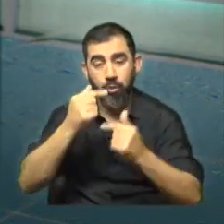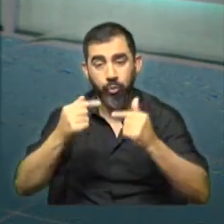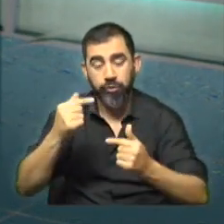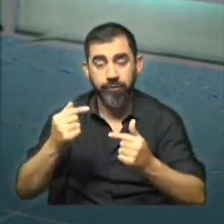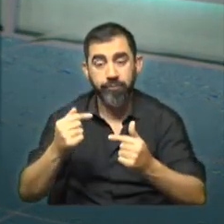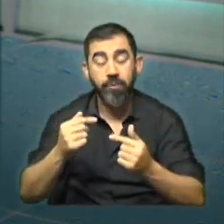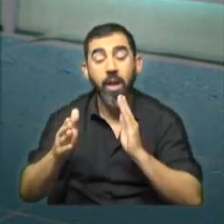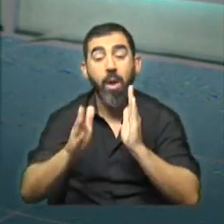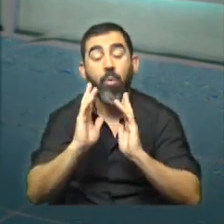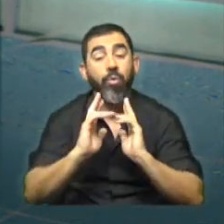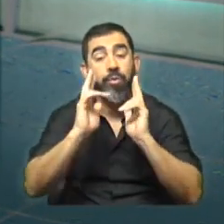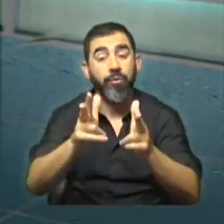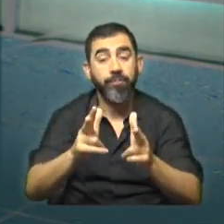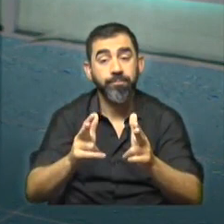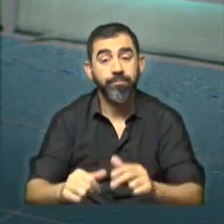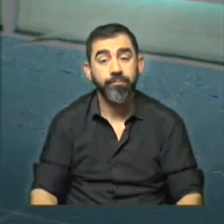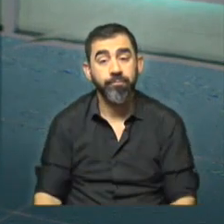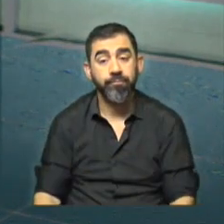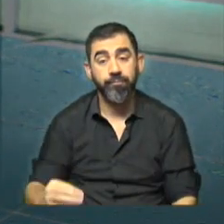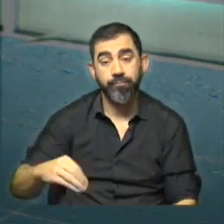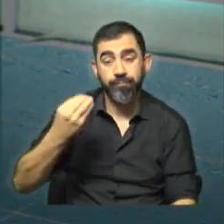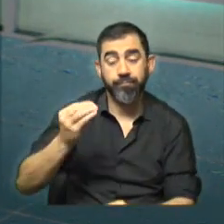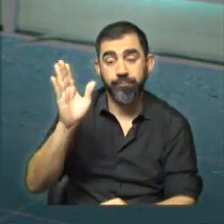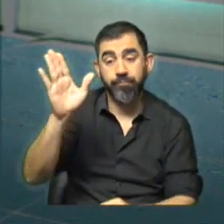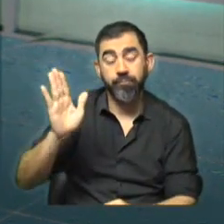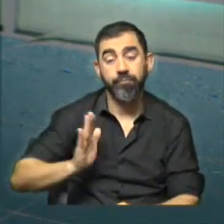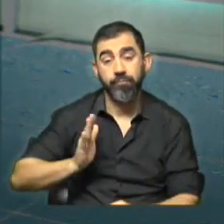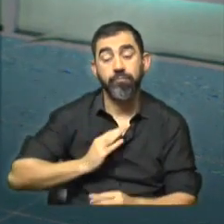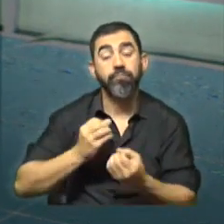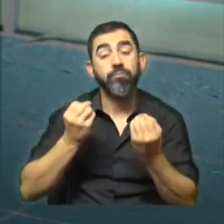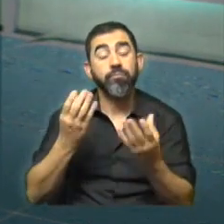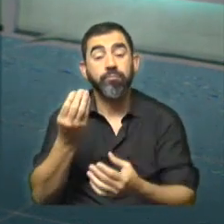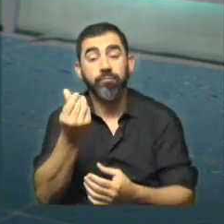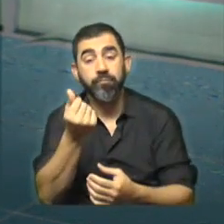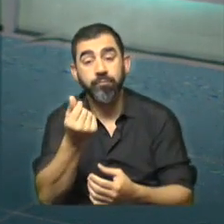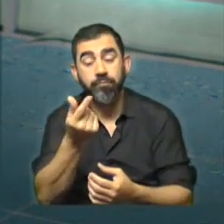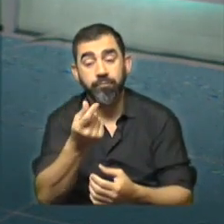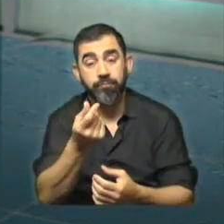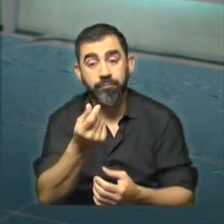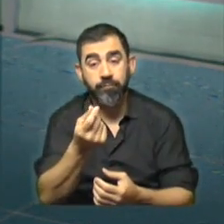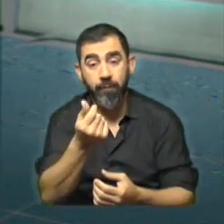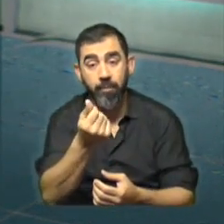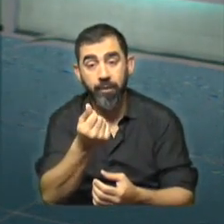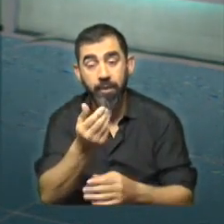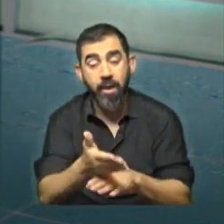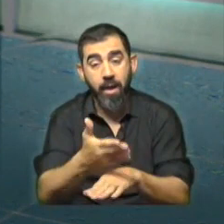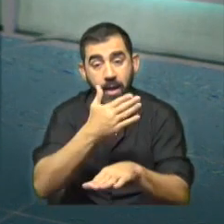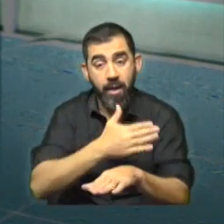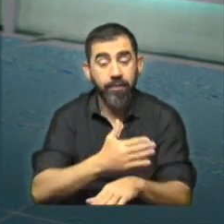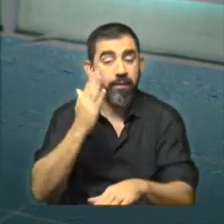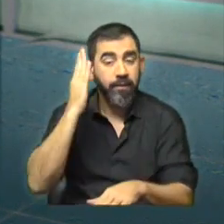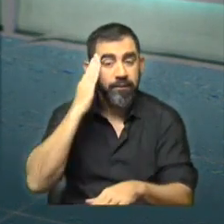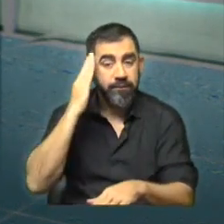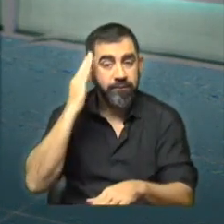el abogado dijo que se absolvió a Sicurel porque el dinero que se utilizó fue antes de que se supiera